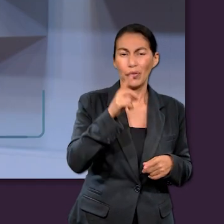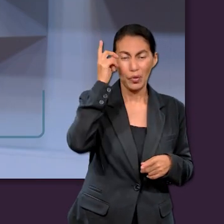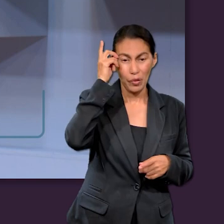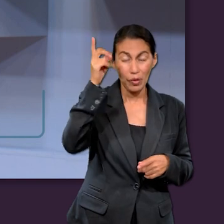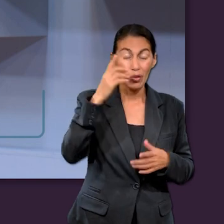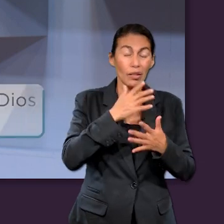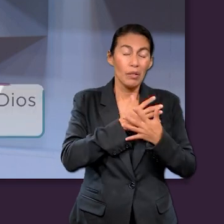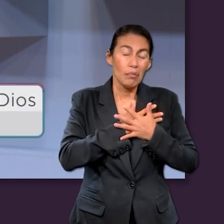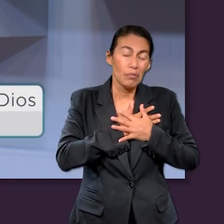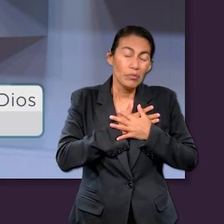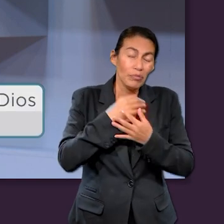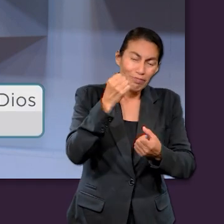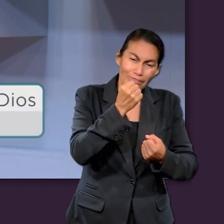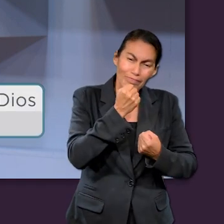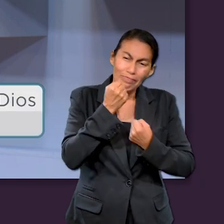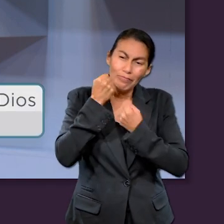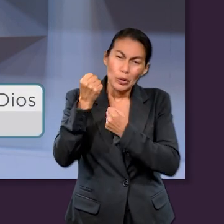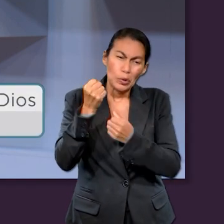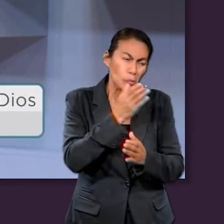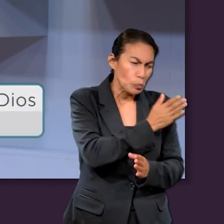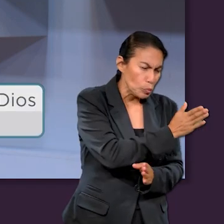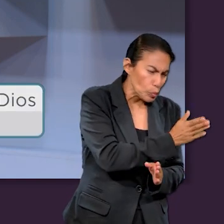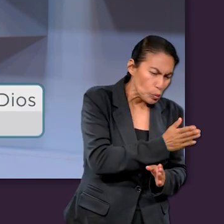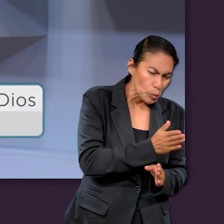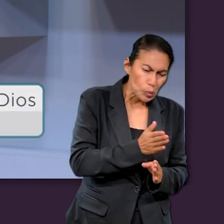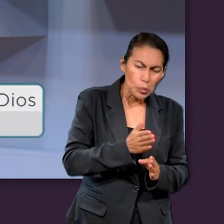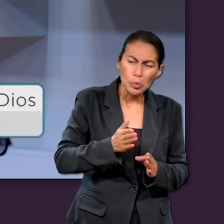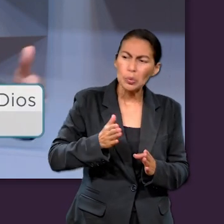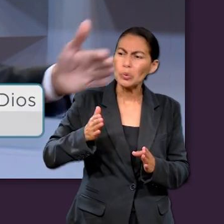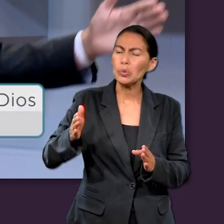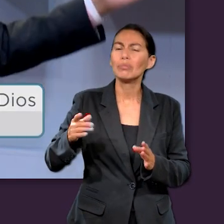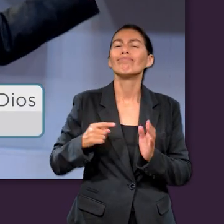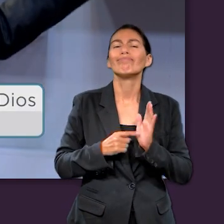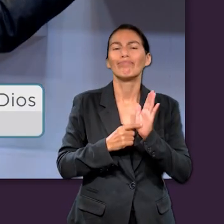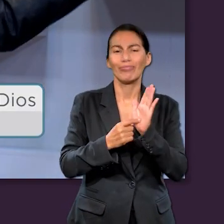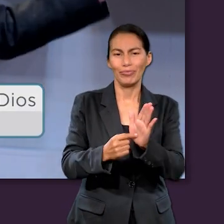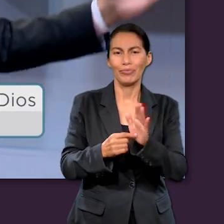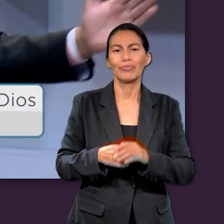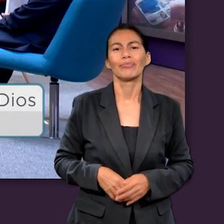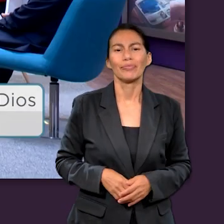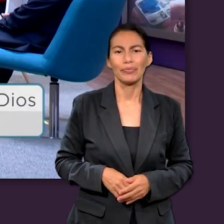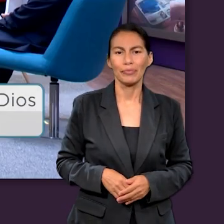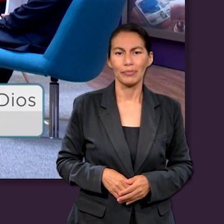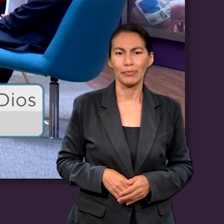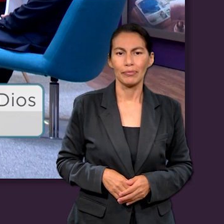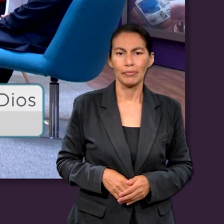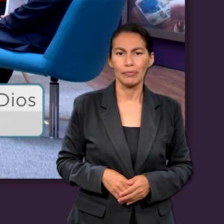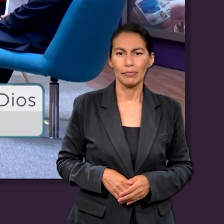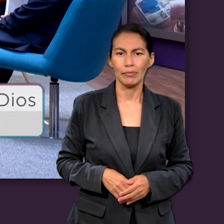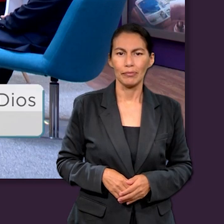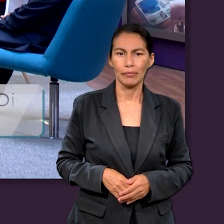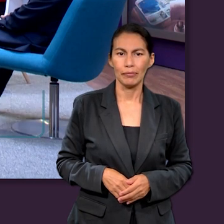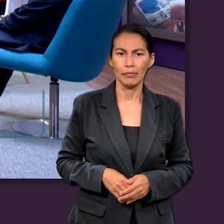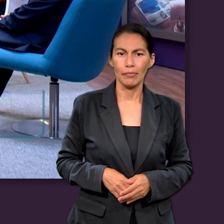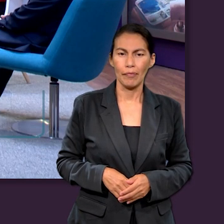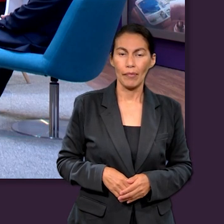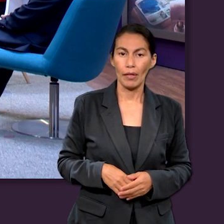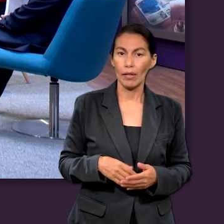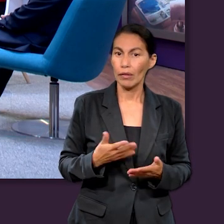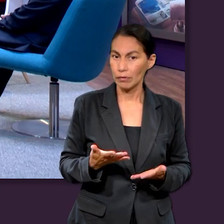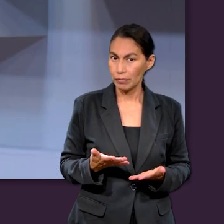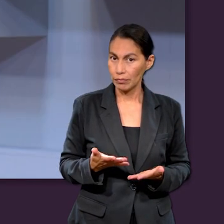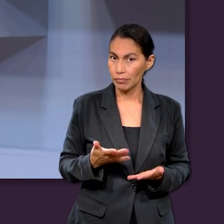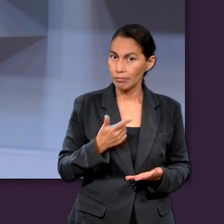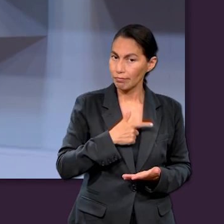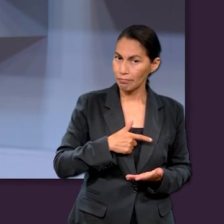Sin embargo, Dios muestra su poder y su amor durante todas las escrituras, incluidas el